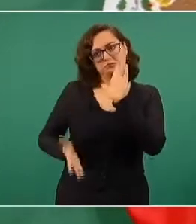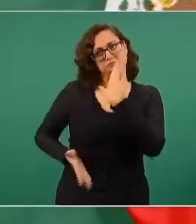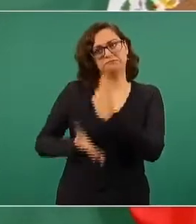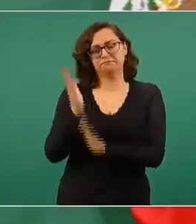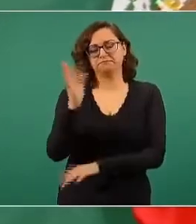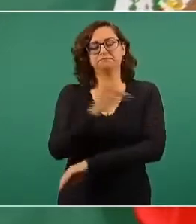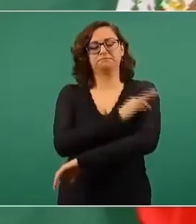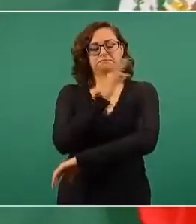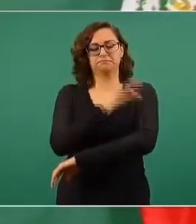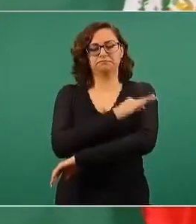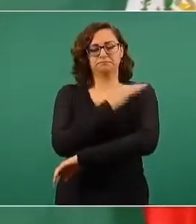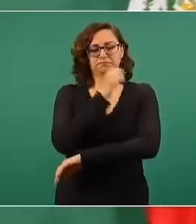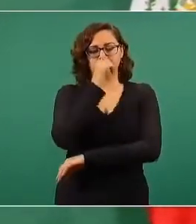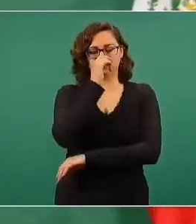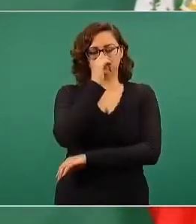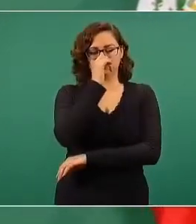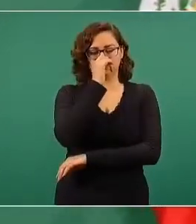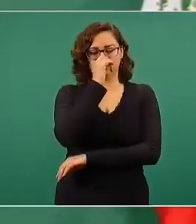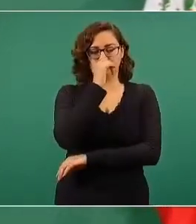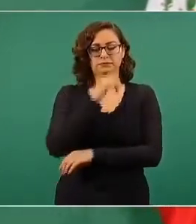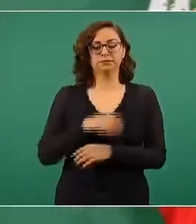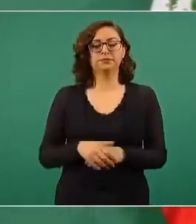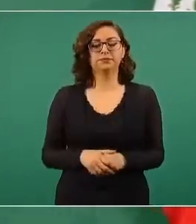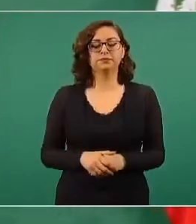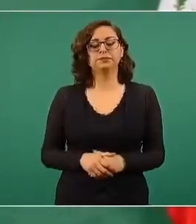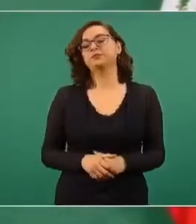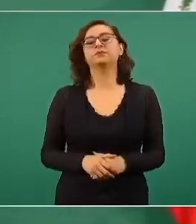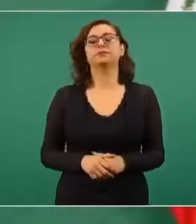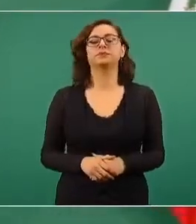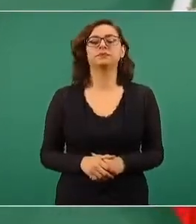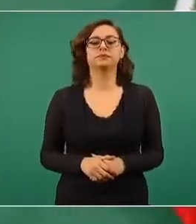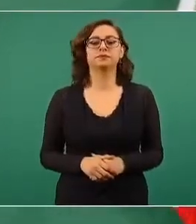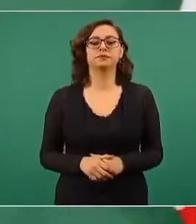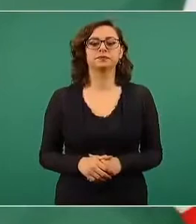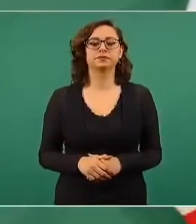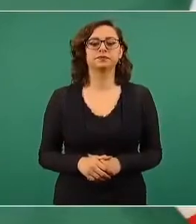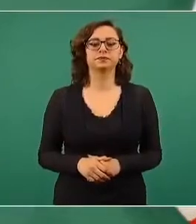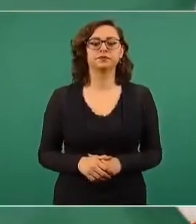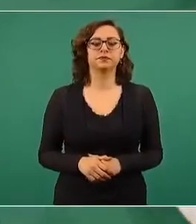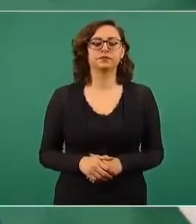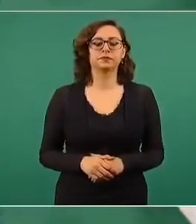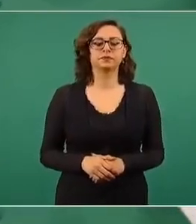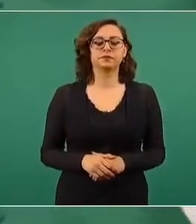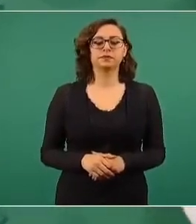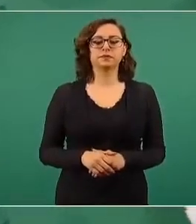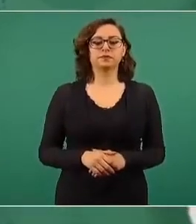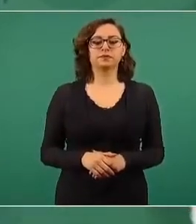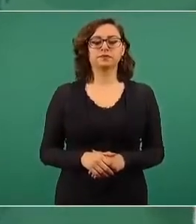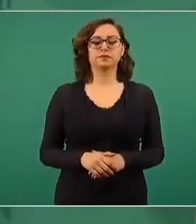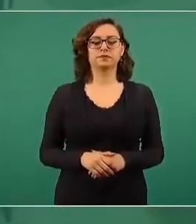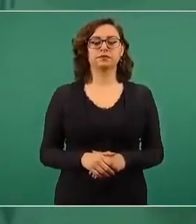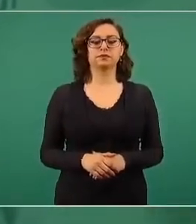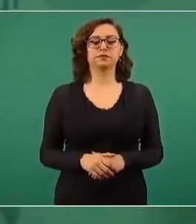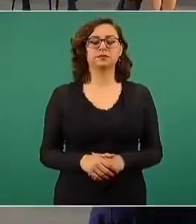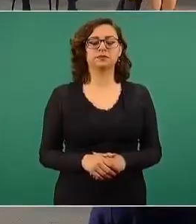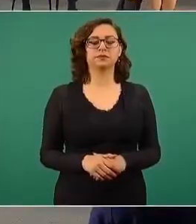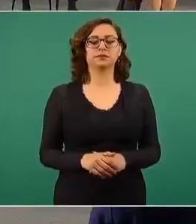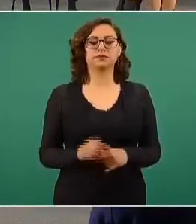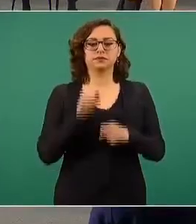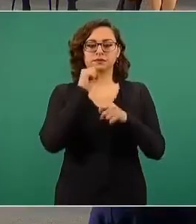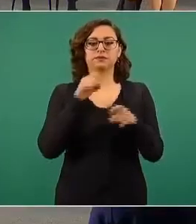mayores se vacunen. También hoy el doctor Ruy